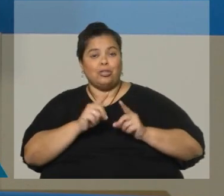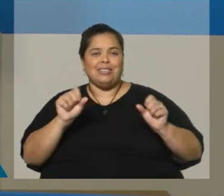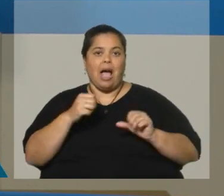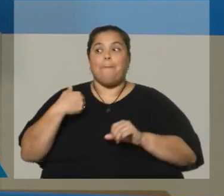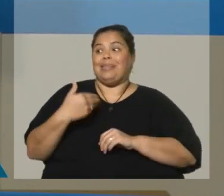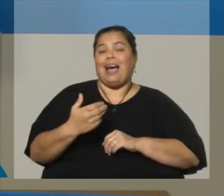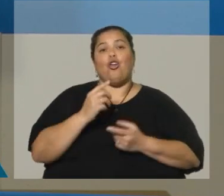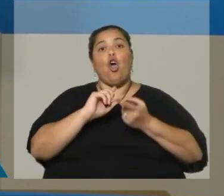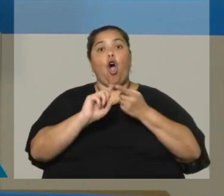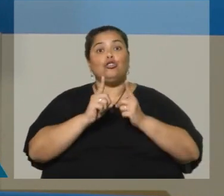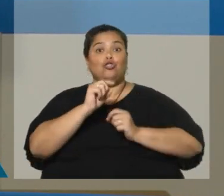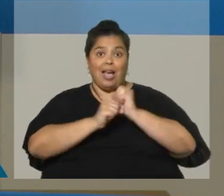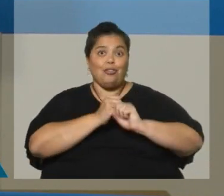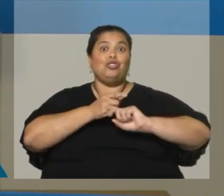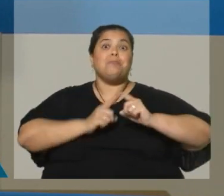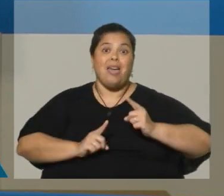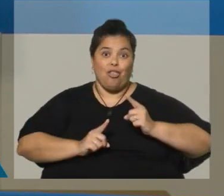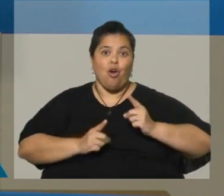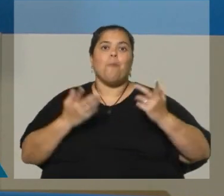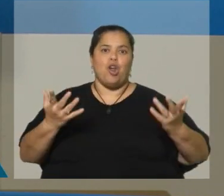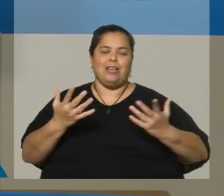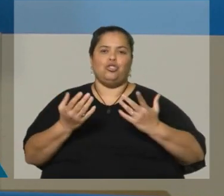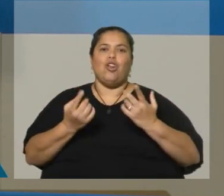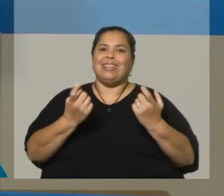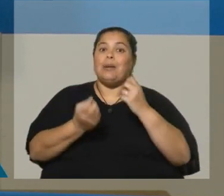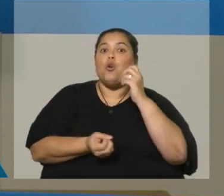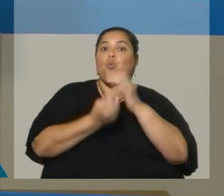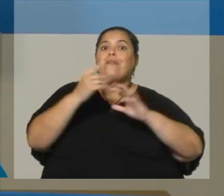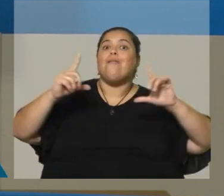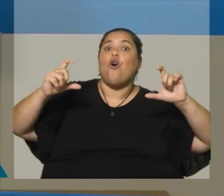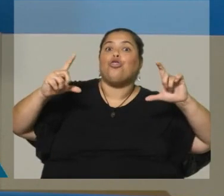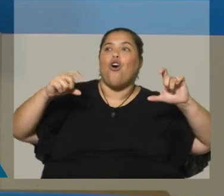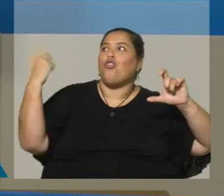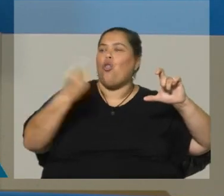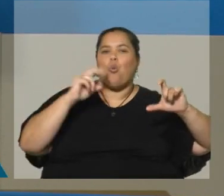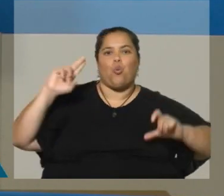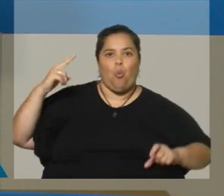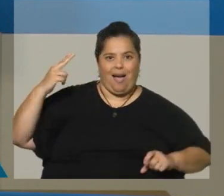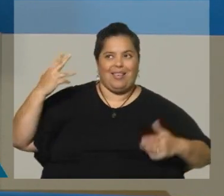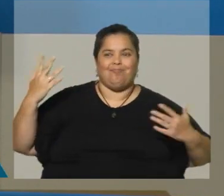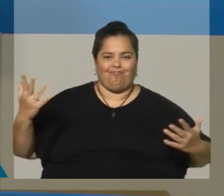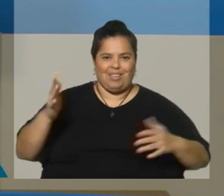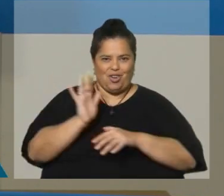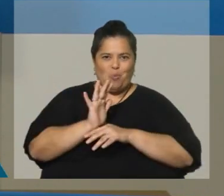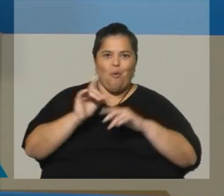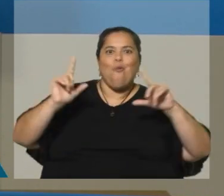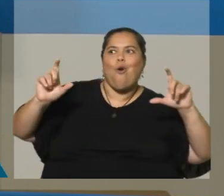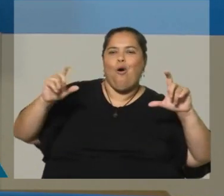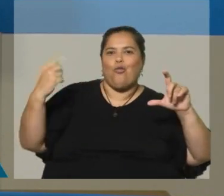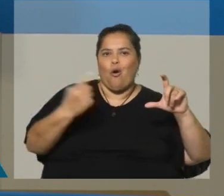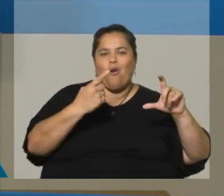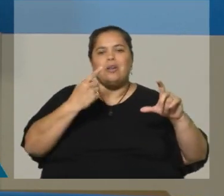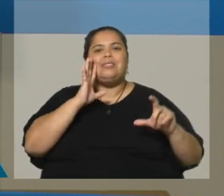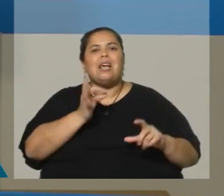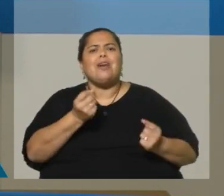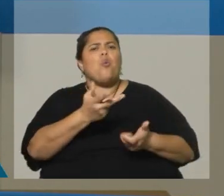aproximadamente del censo anterior y, por tanto, necesitamos una nueva fotografía de los uruguayos. Esto va a permitir saber quiénes somos. ¿Cuántos